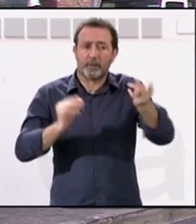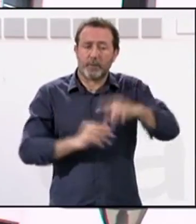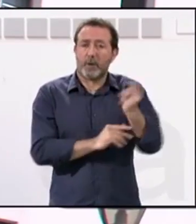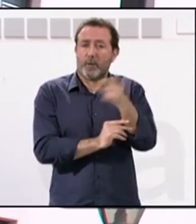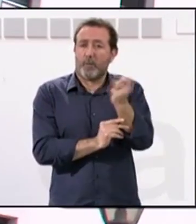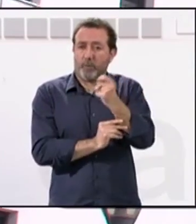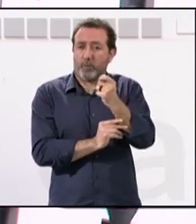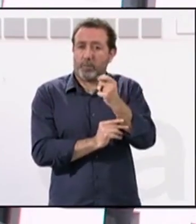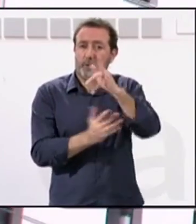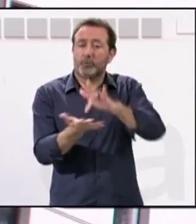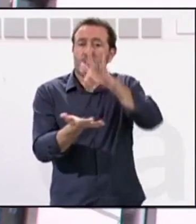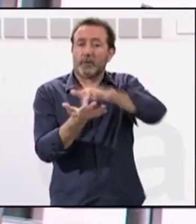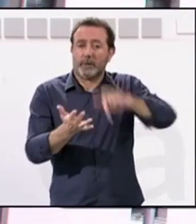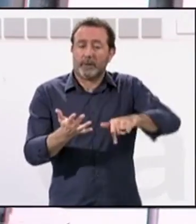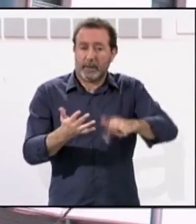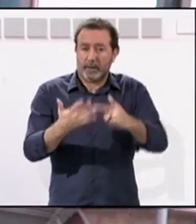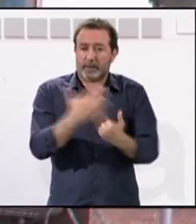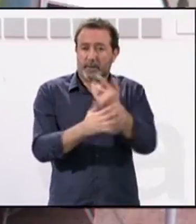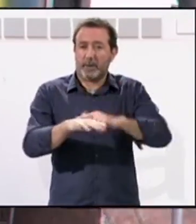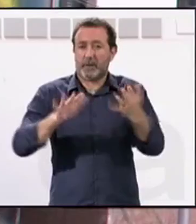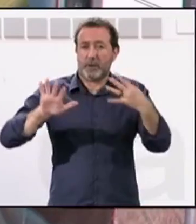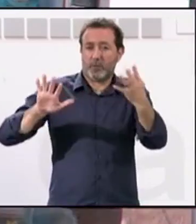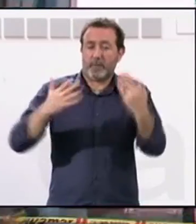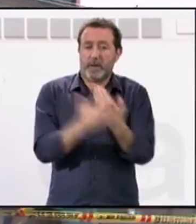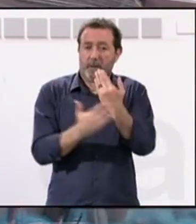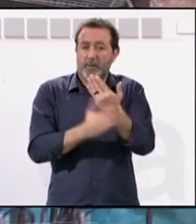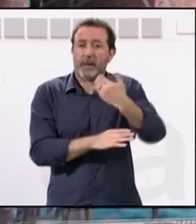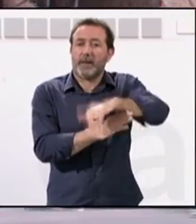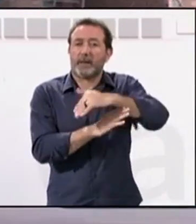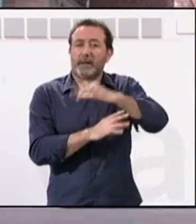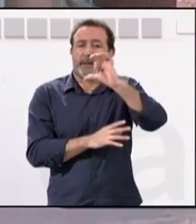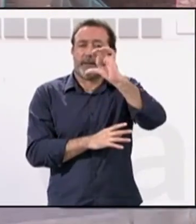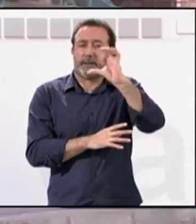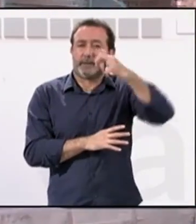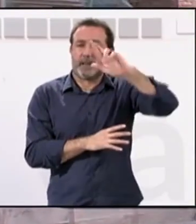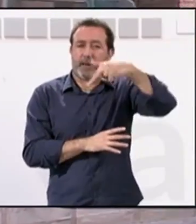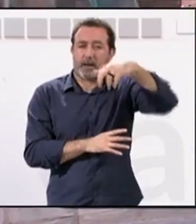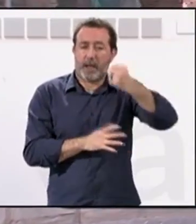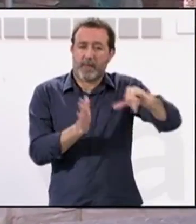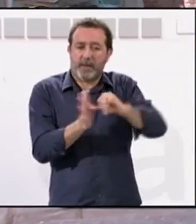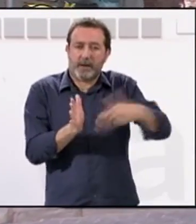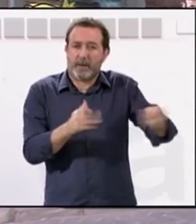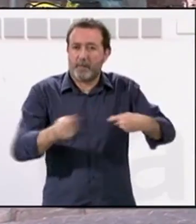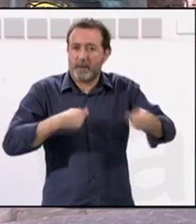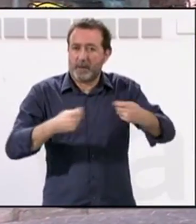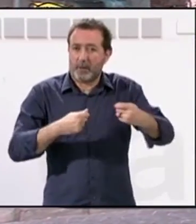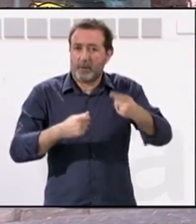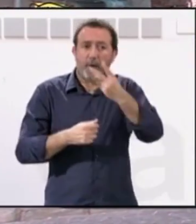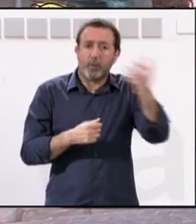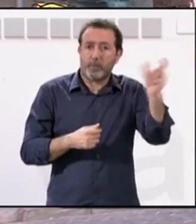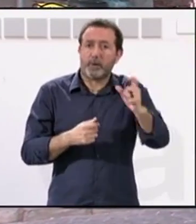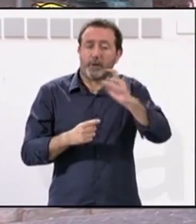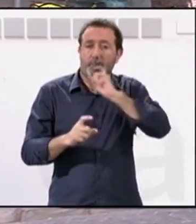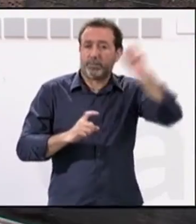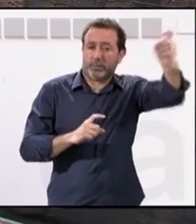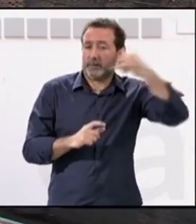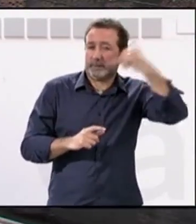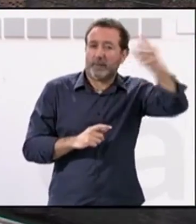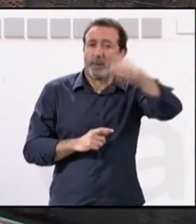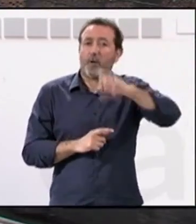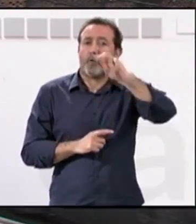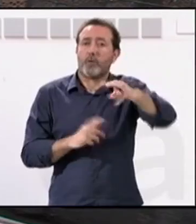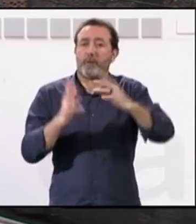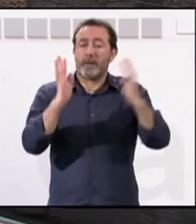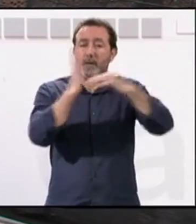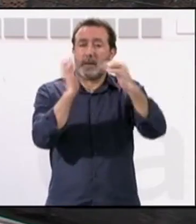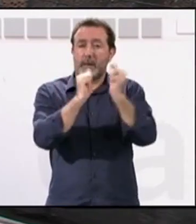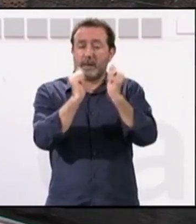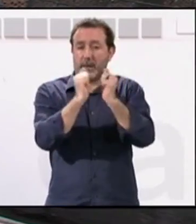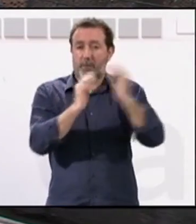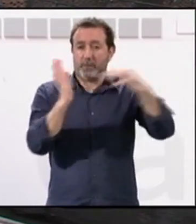ciudad